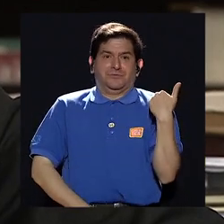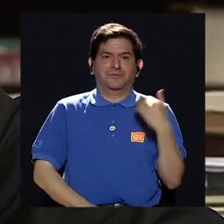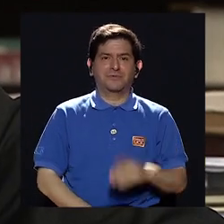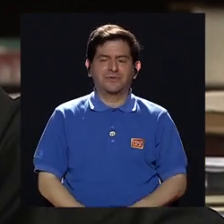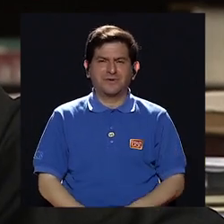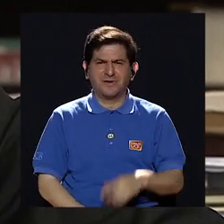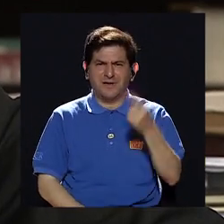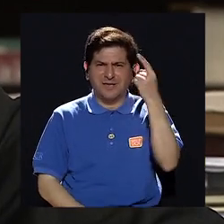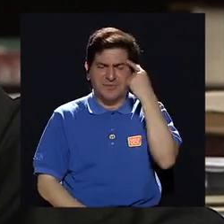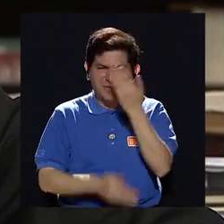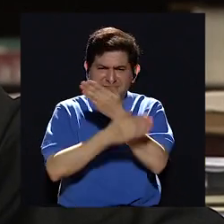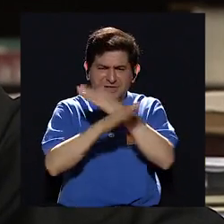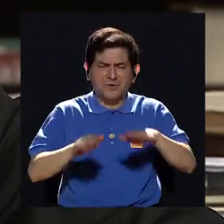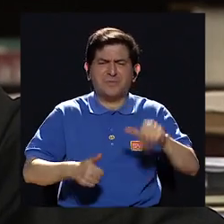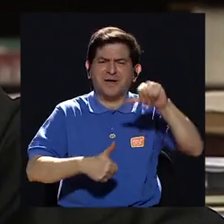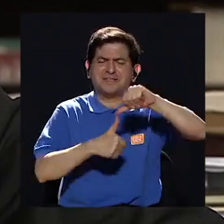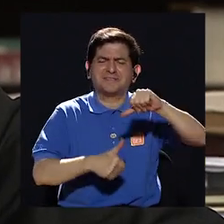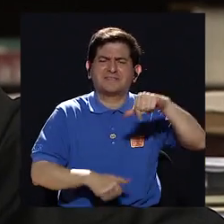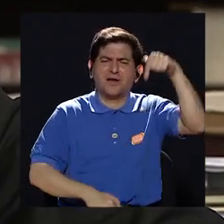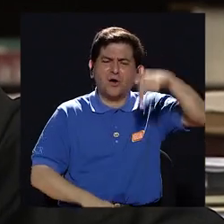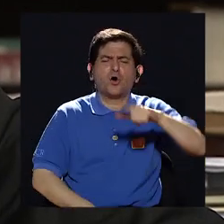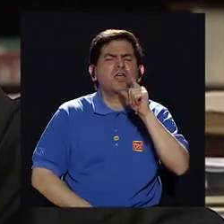¿quién está pensando en la paz de Centroamérica hoy?